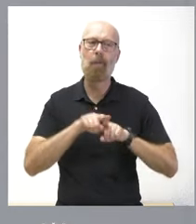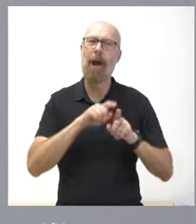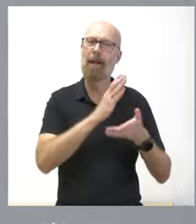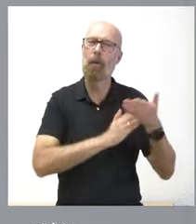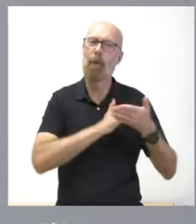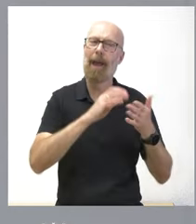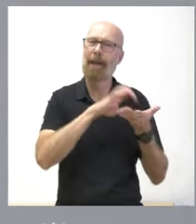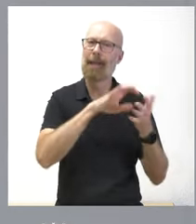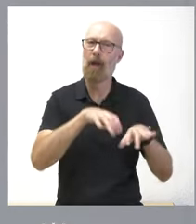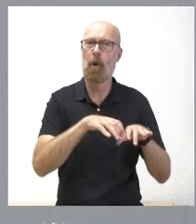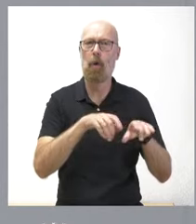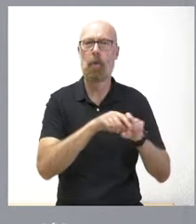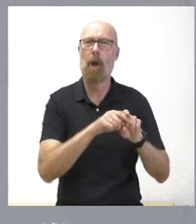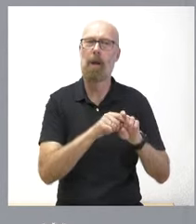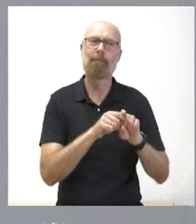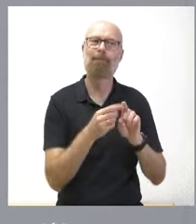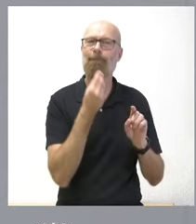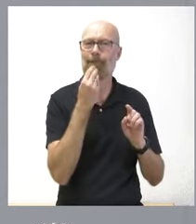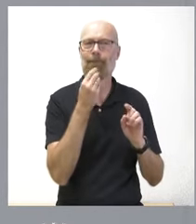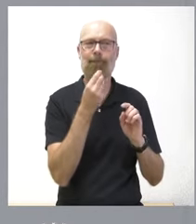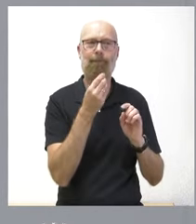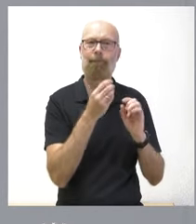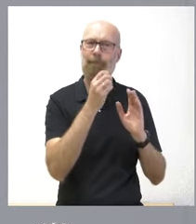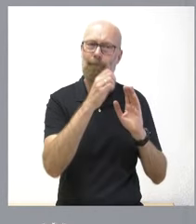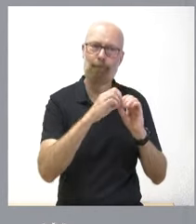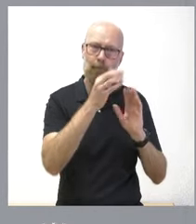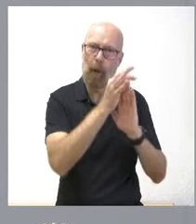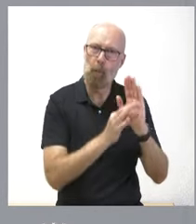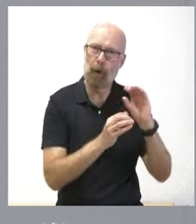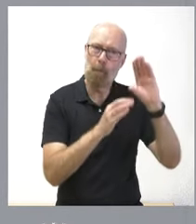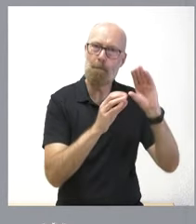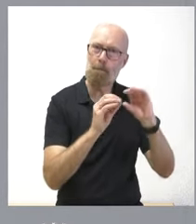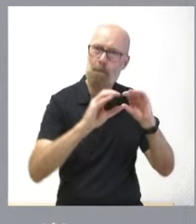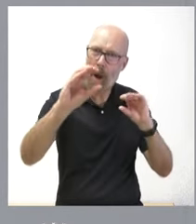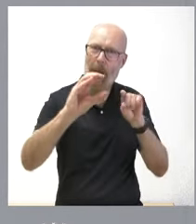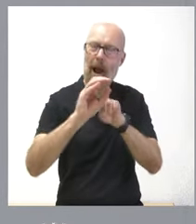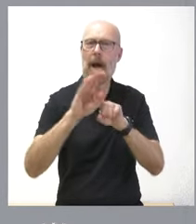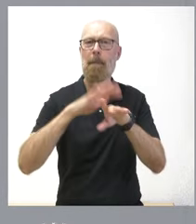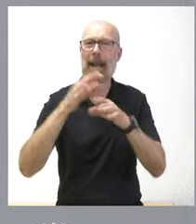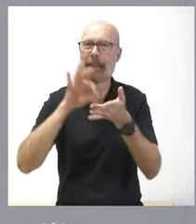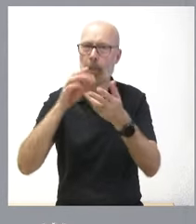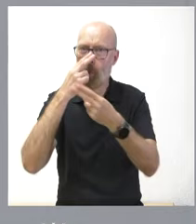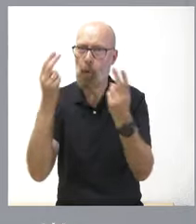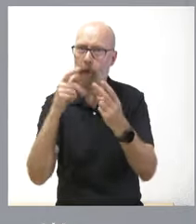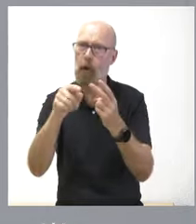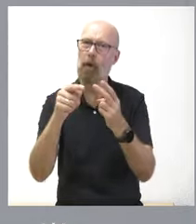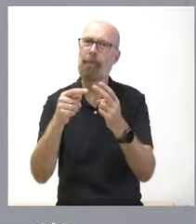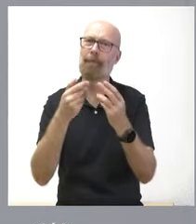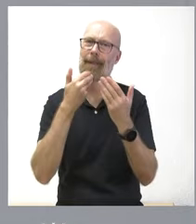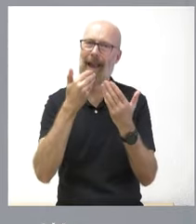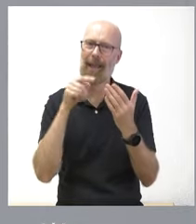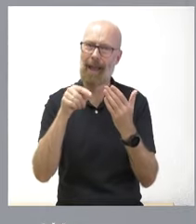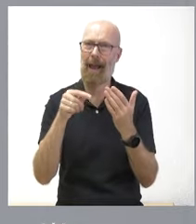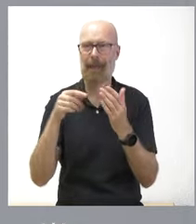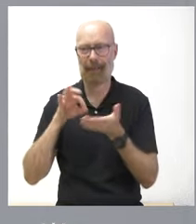porcentaje de gasto público en sanidad, educación y servicios sociales creo que es muy positivo. ¿Por qué? Porque ya no depende